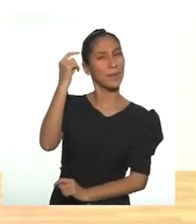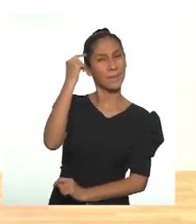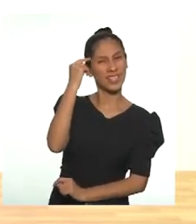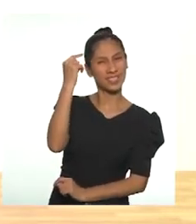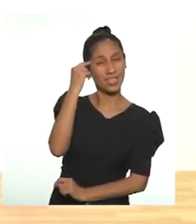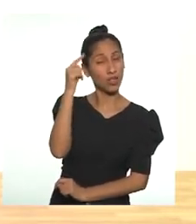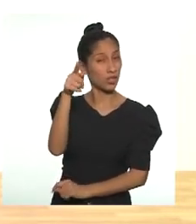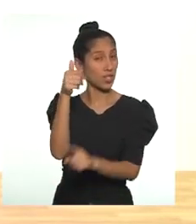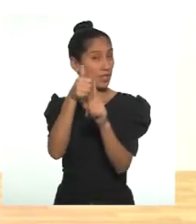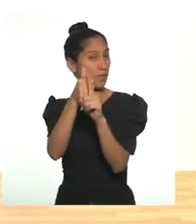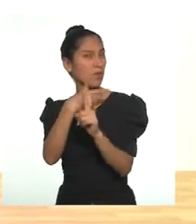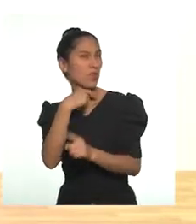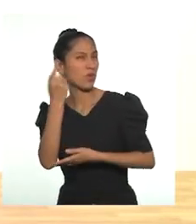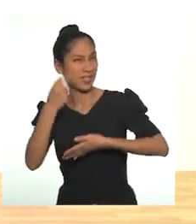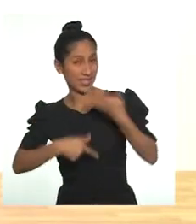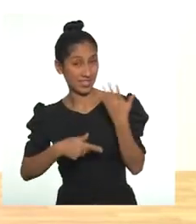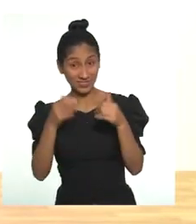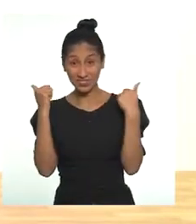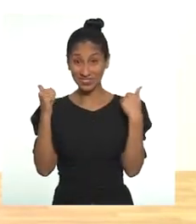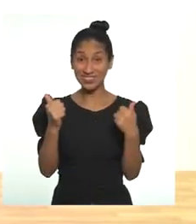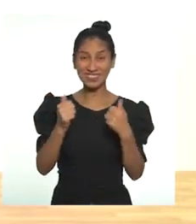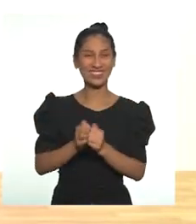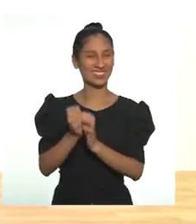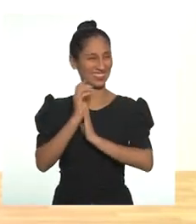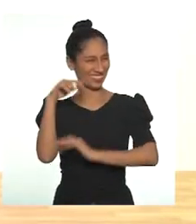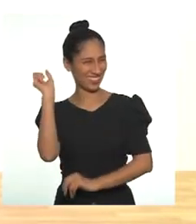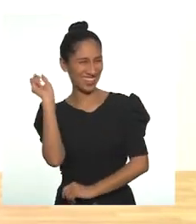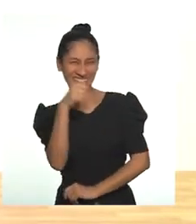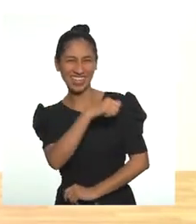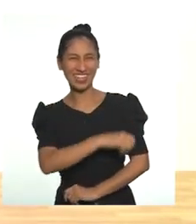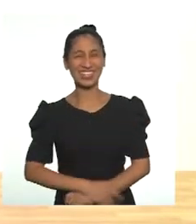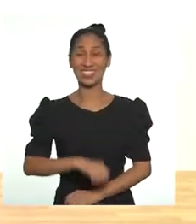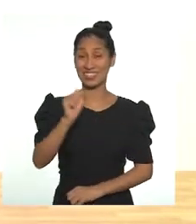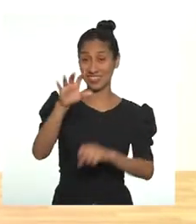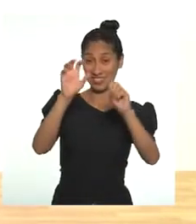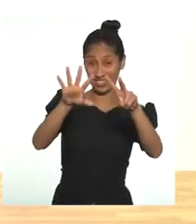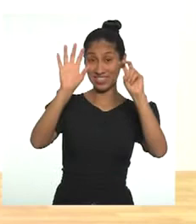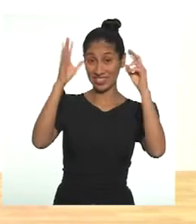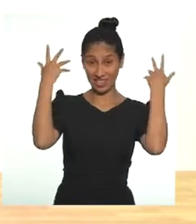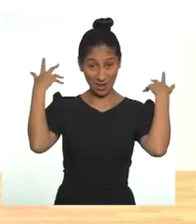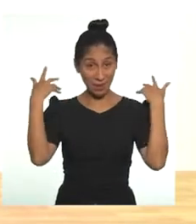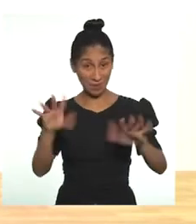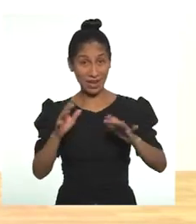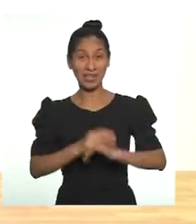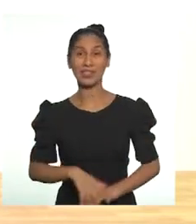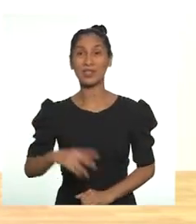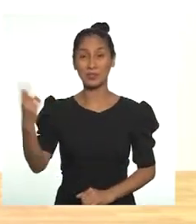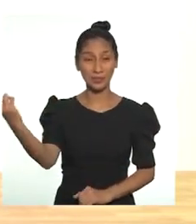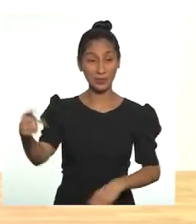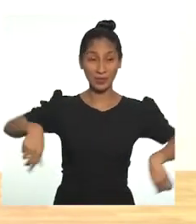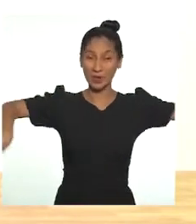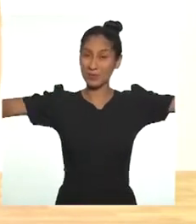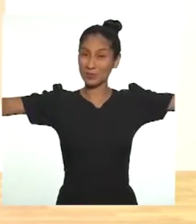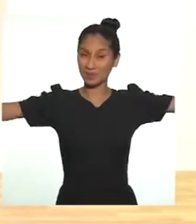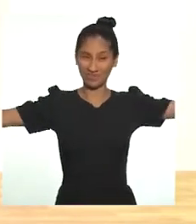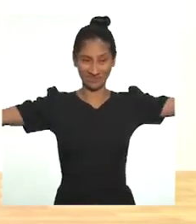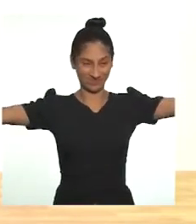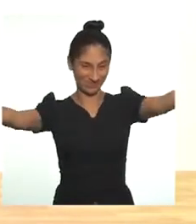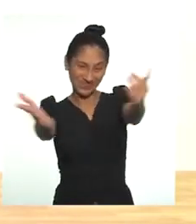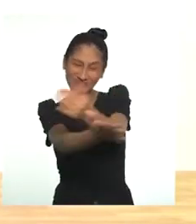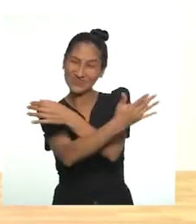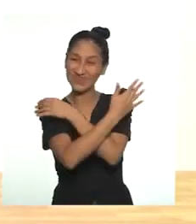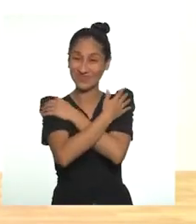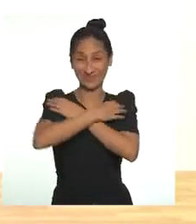en aquello que te gusta de ti mismo. ¿Sí? Eso, vamos. Cinco, seis, siete, va. Y, uno, me